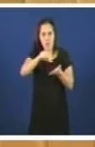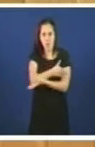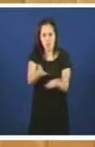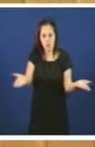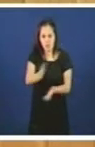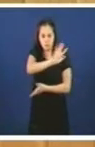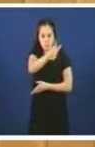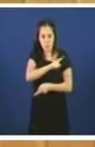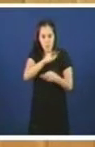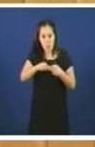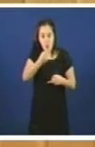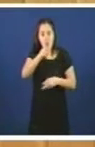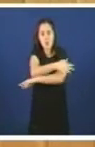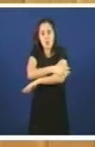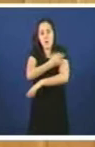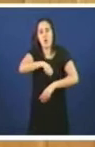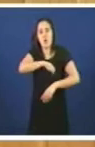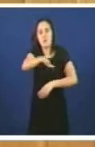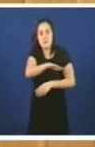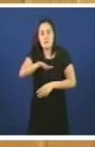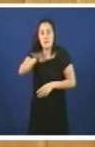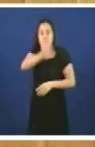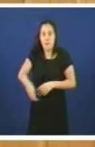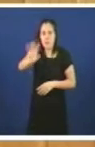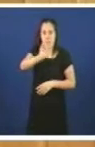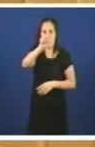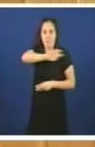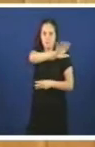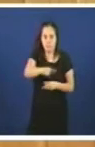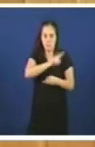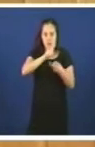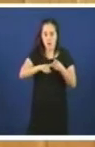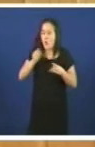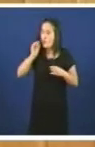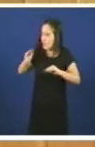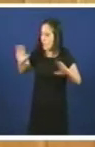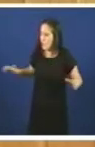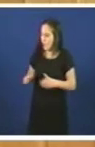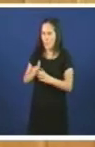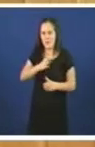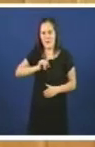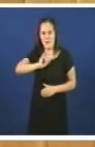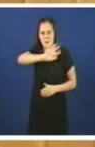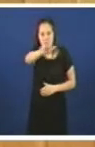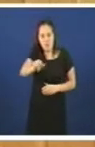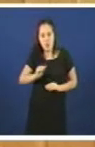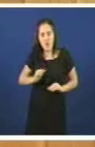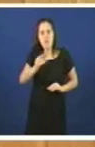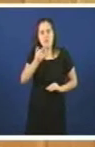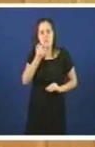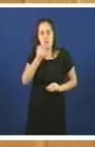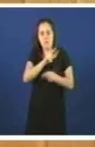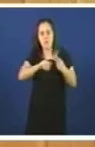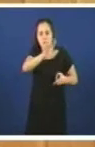goberno español lle rouba ao povo vostes queren lle roubar tamén o idioma mesmo a alma aos galegos e as